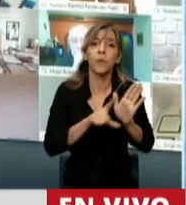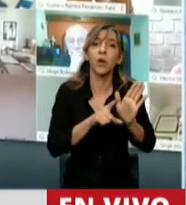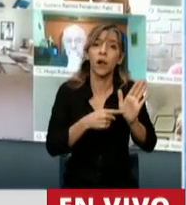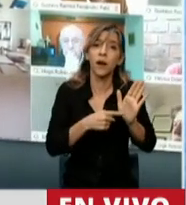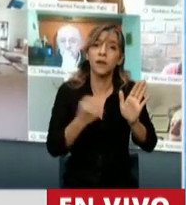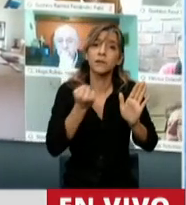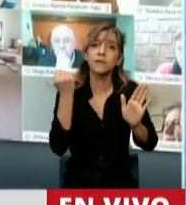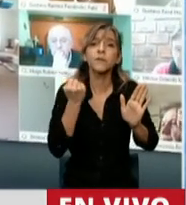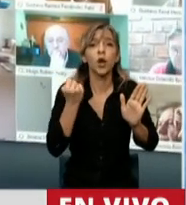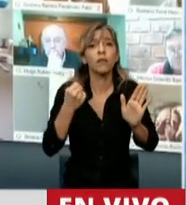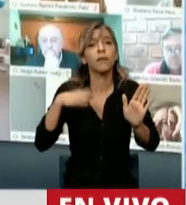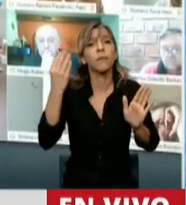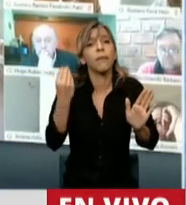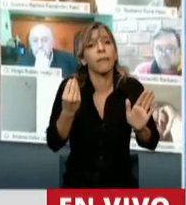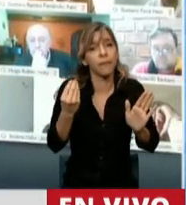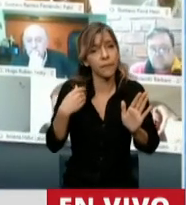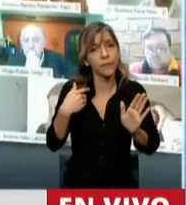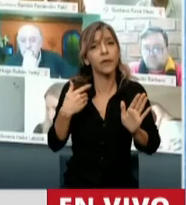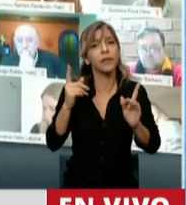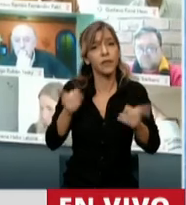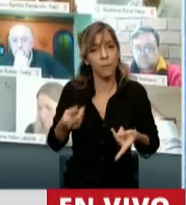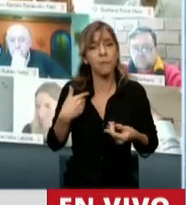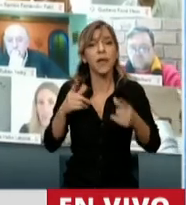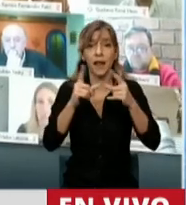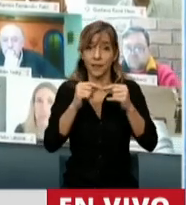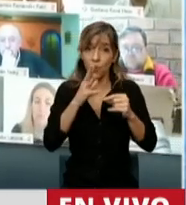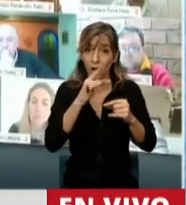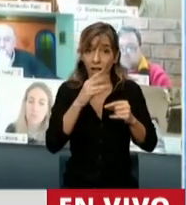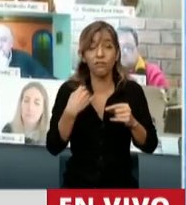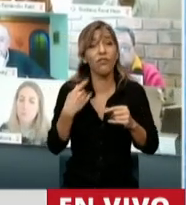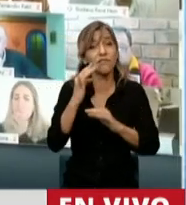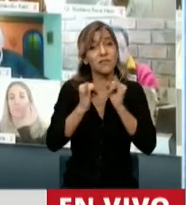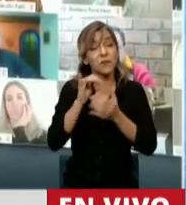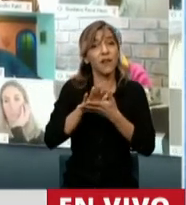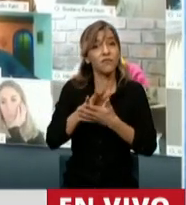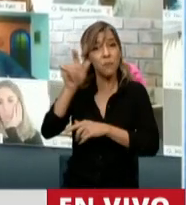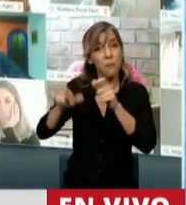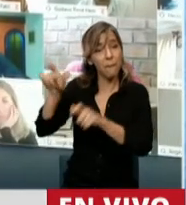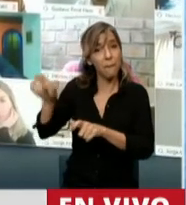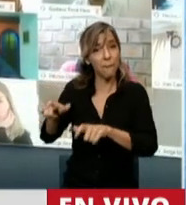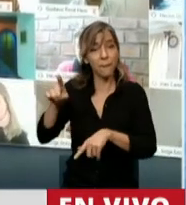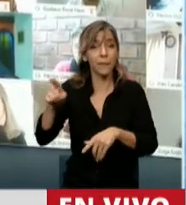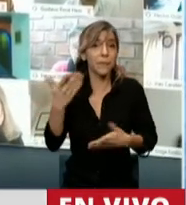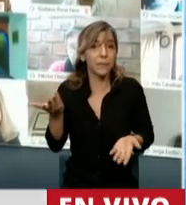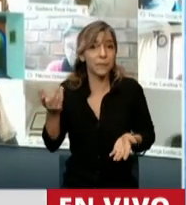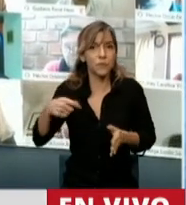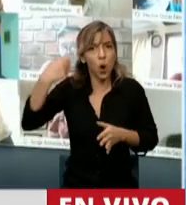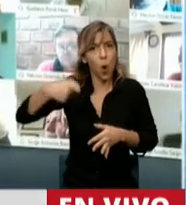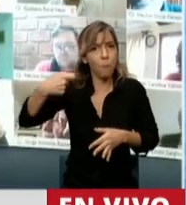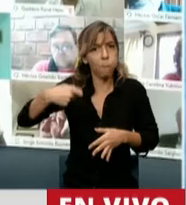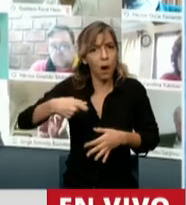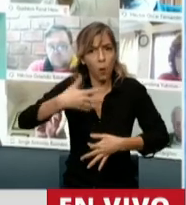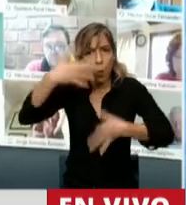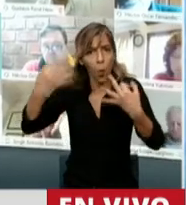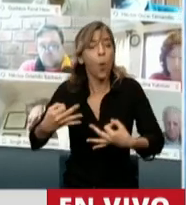importante. En la incorporación del artículo 14, en función de la iniciativa que muchos colegas diputados hemos llevado,